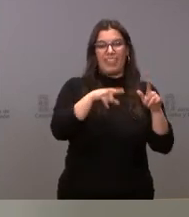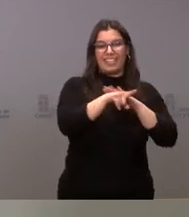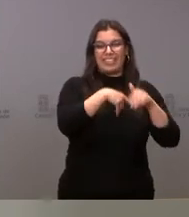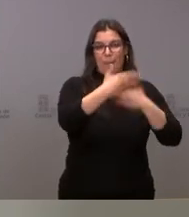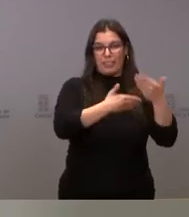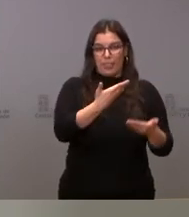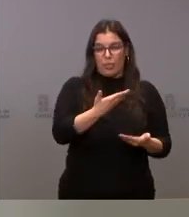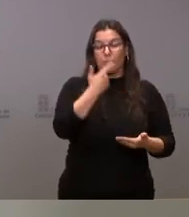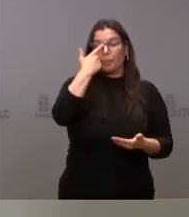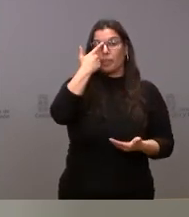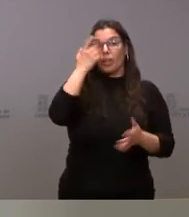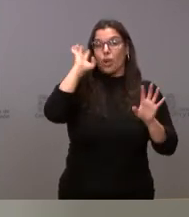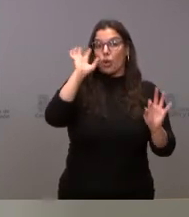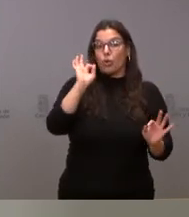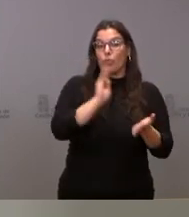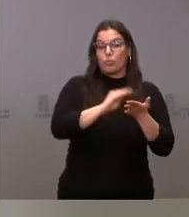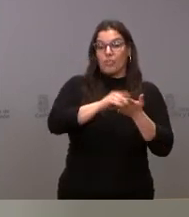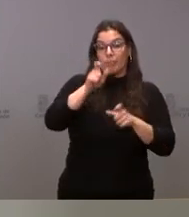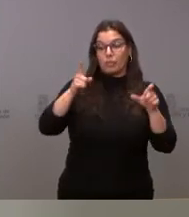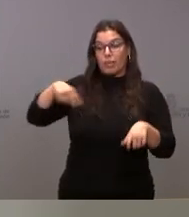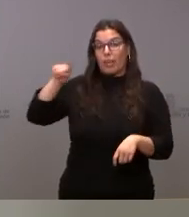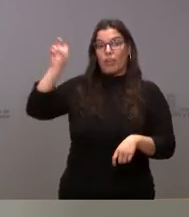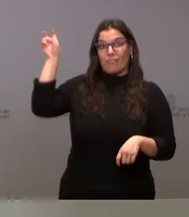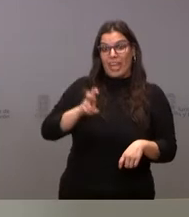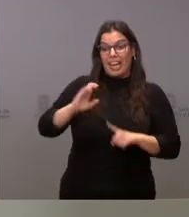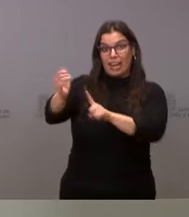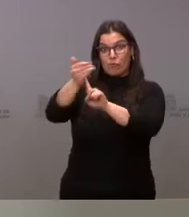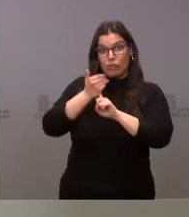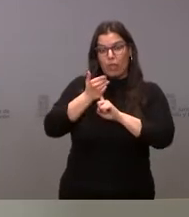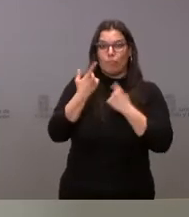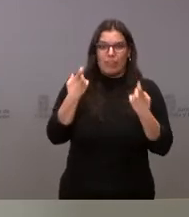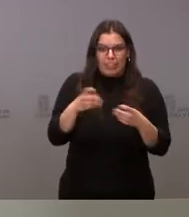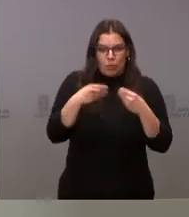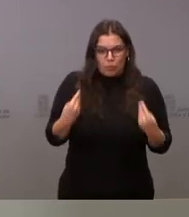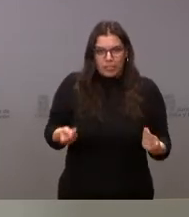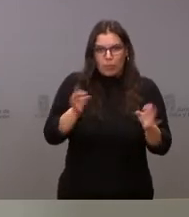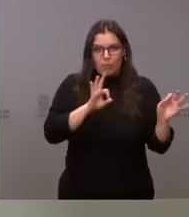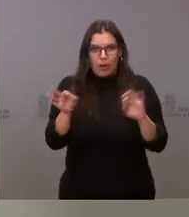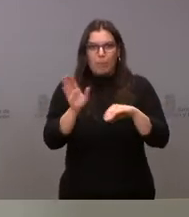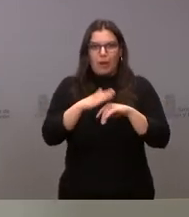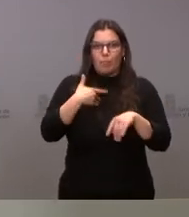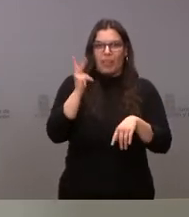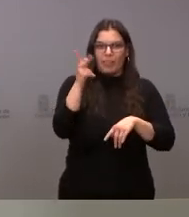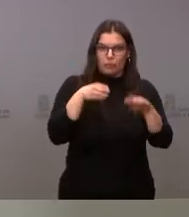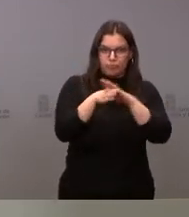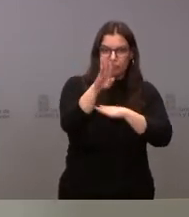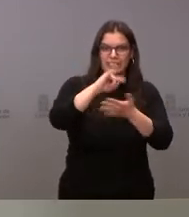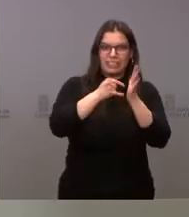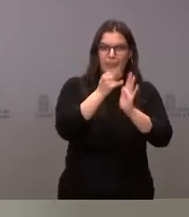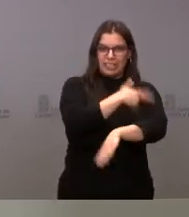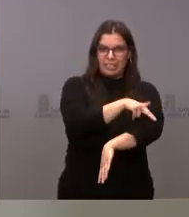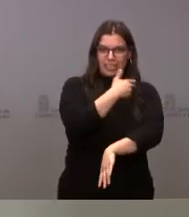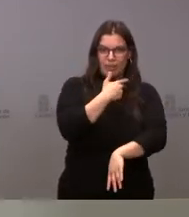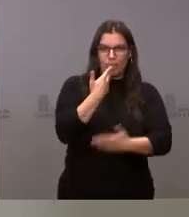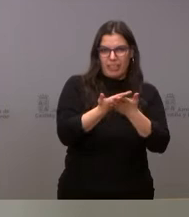Lógicamente, muchas de estas personas que vendrán como refugiados requerirán la documentación para el acceso al sistema sanitario de nuestra comunidad